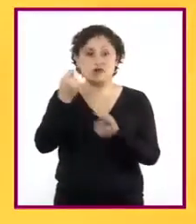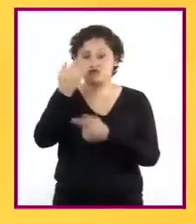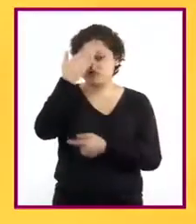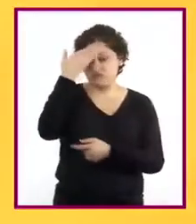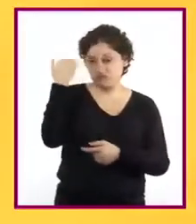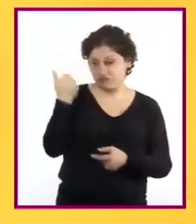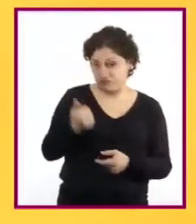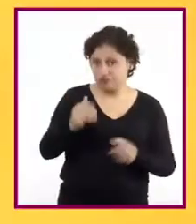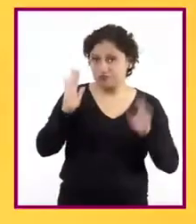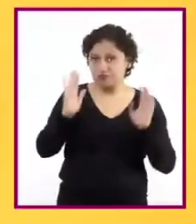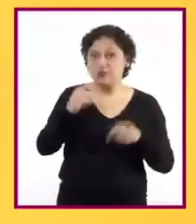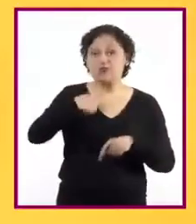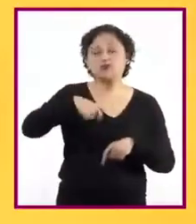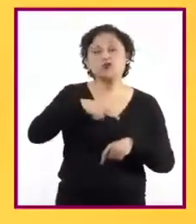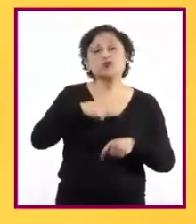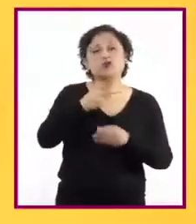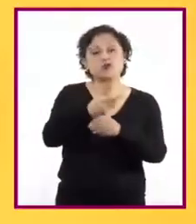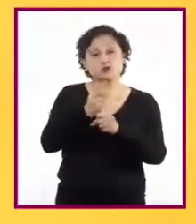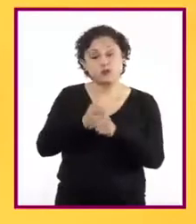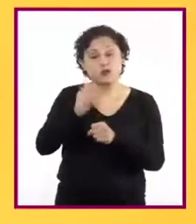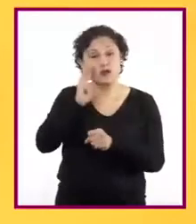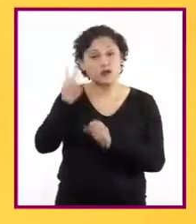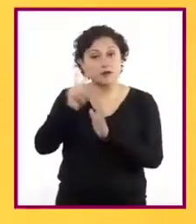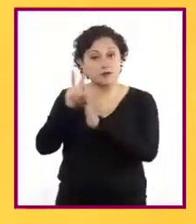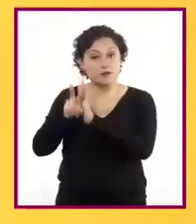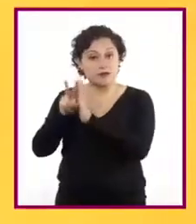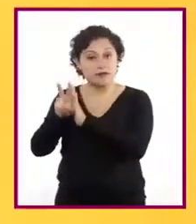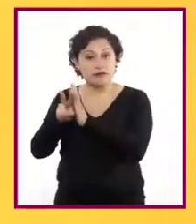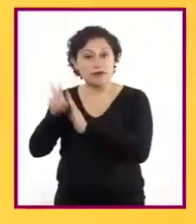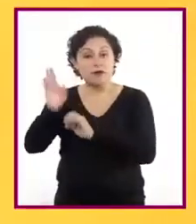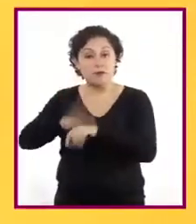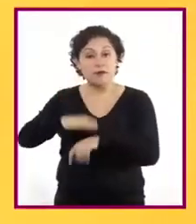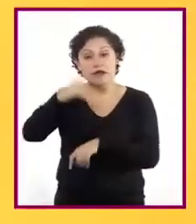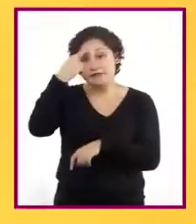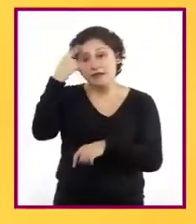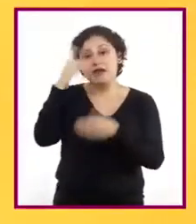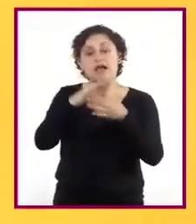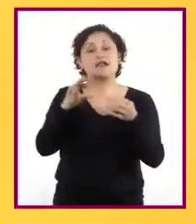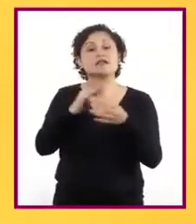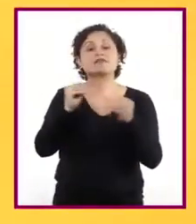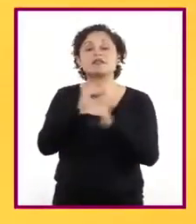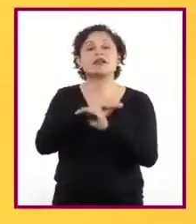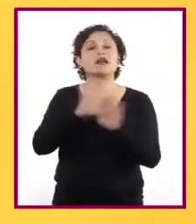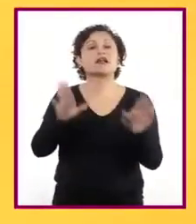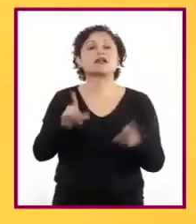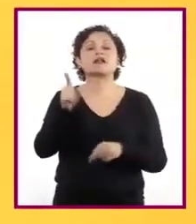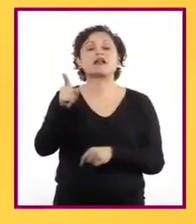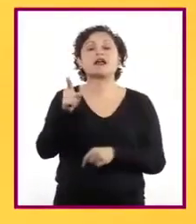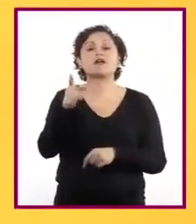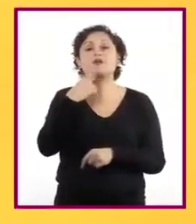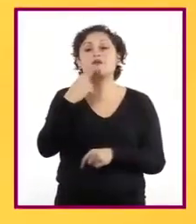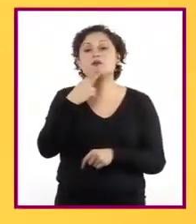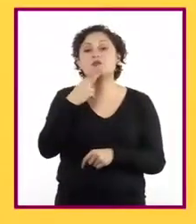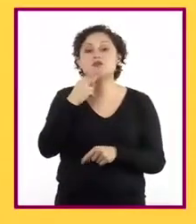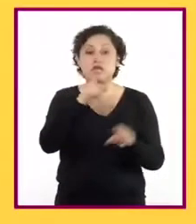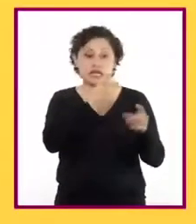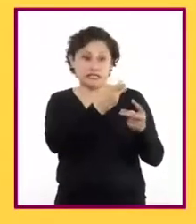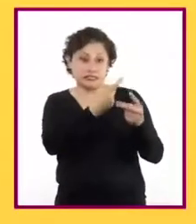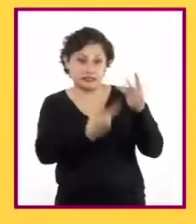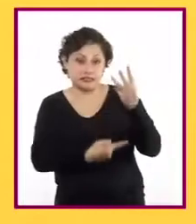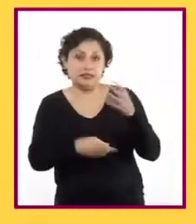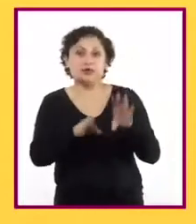Las y los invitamos a ver los siguientes videos, en los cuales se explica cómo se usan estos signos.